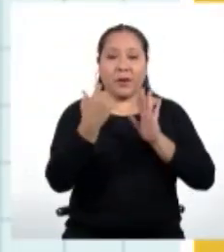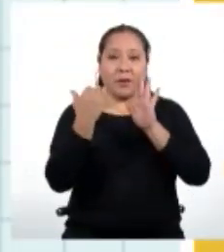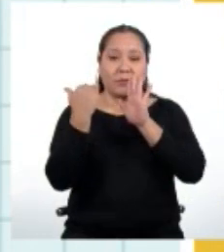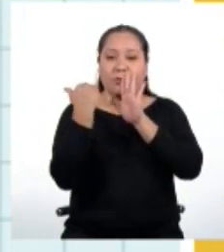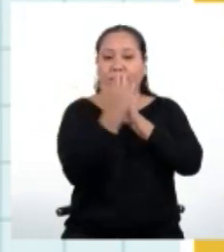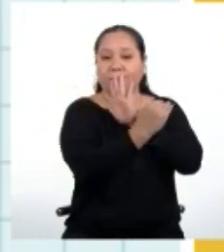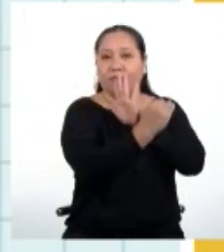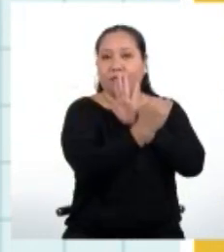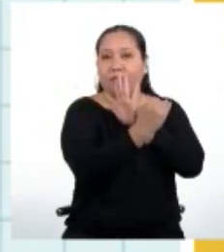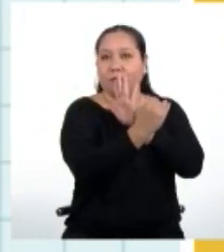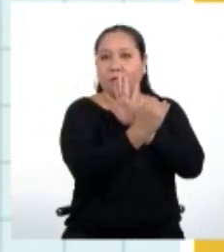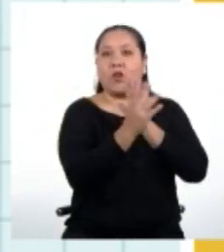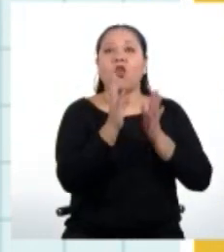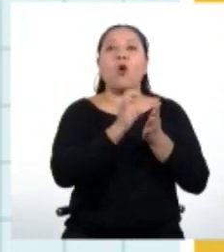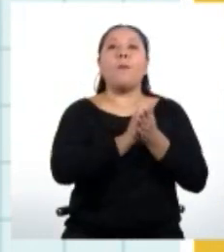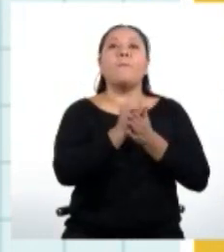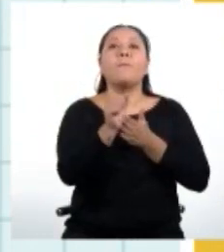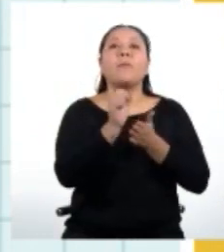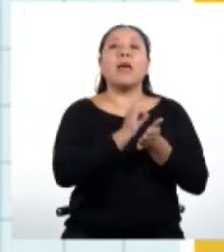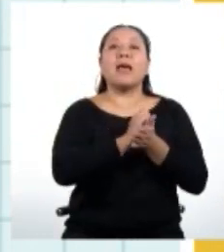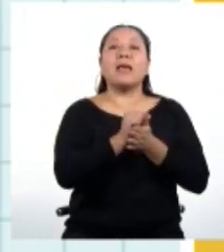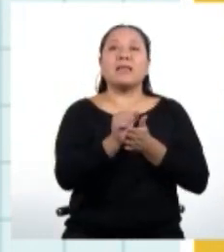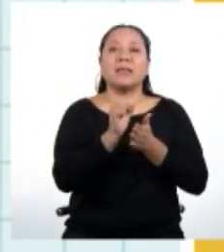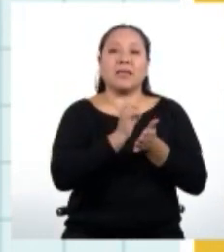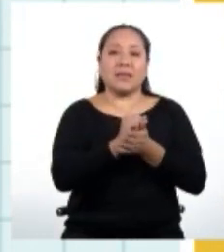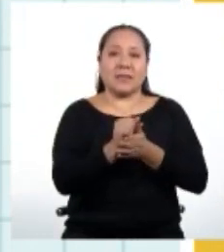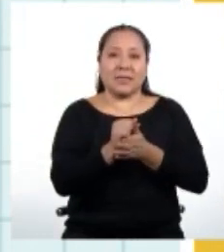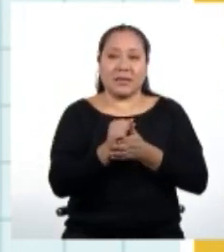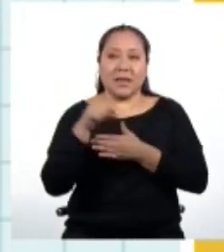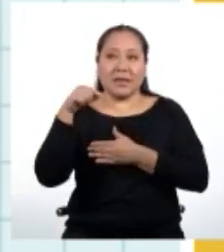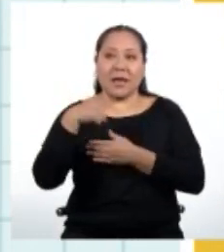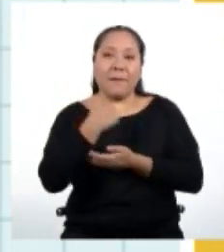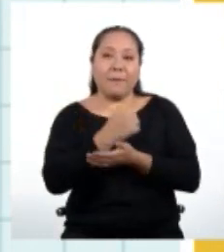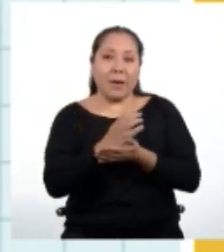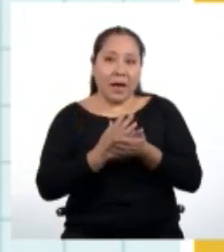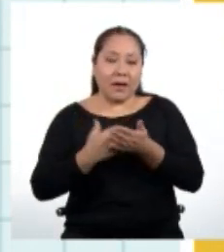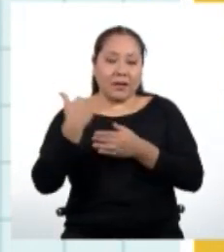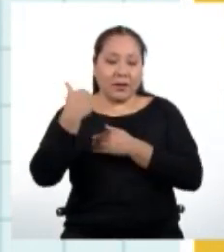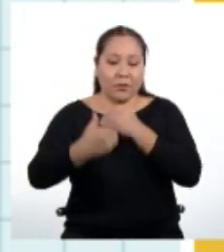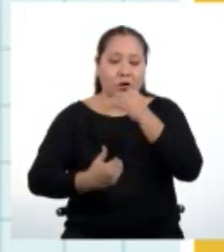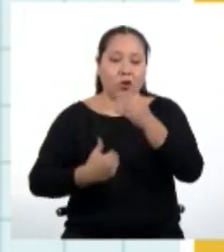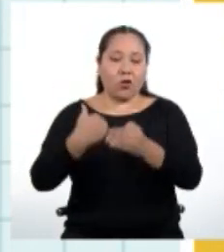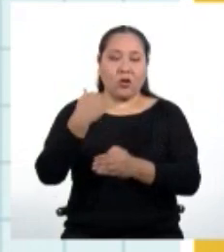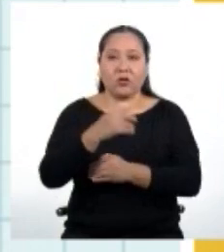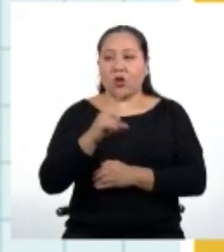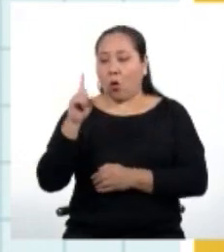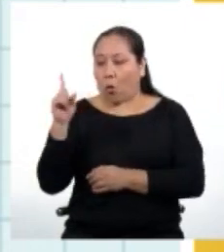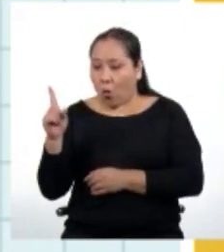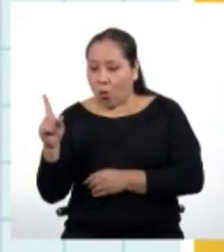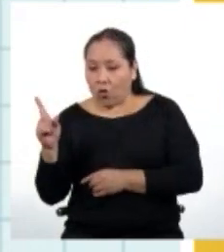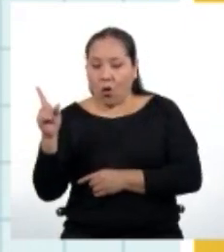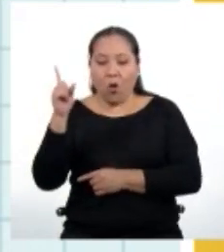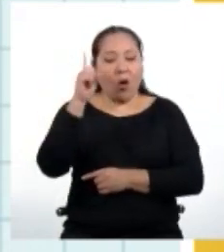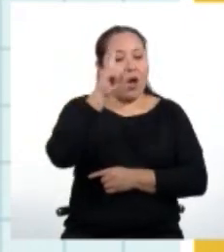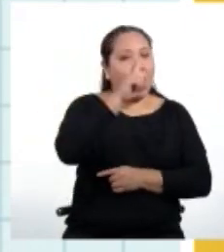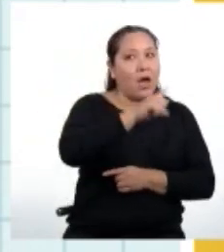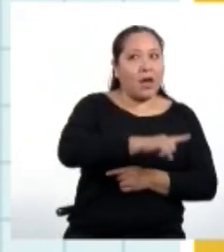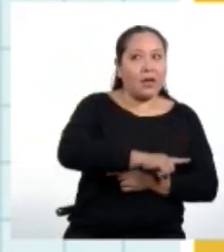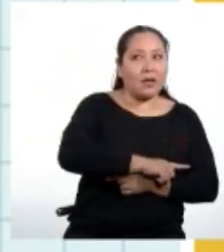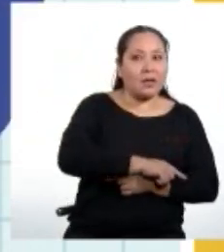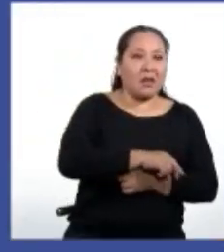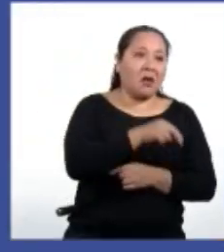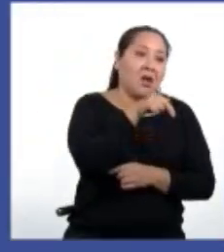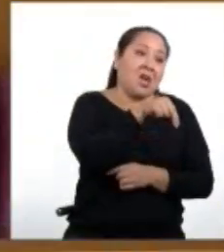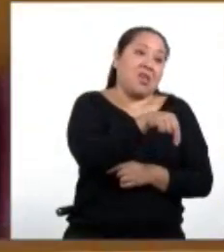colocamos todos los meses que son parte de nuestra proyección. Desde el 1 hasta el enésimo,